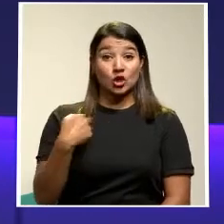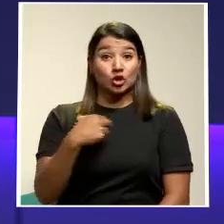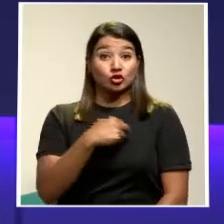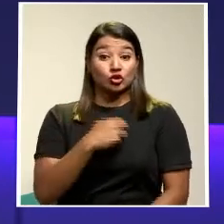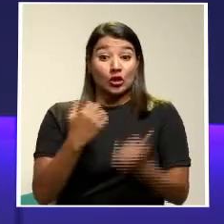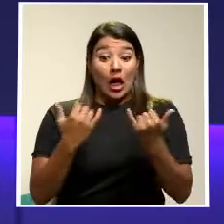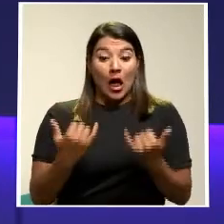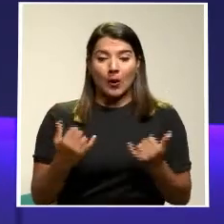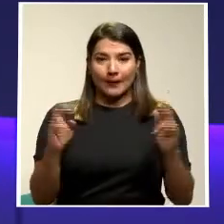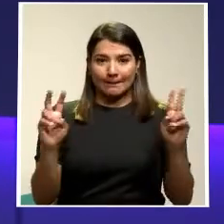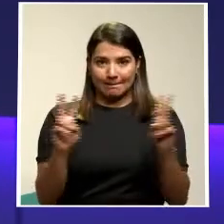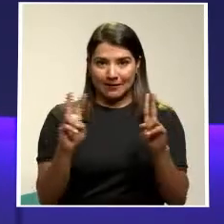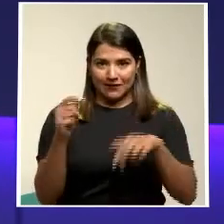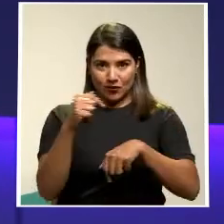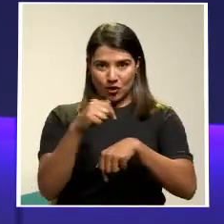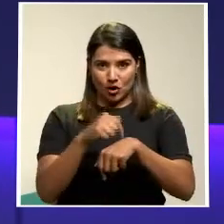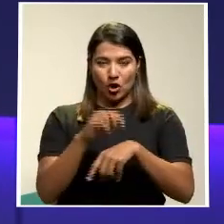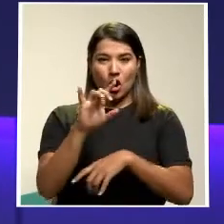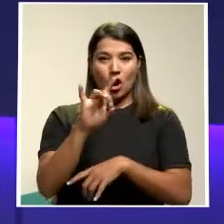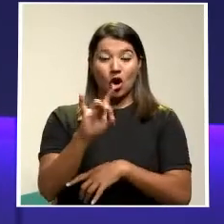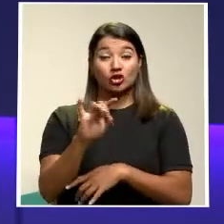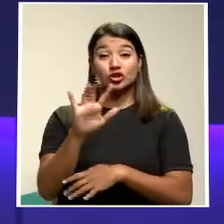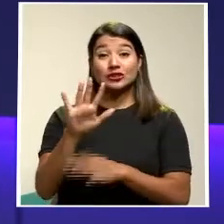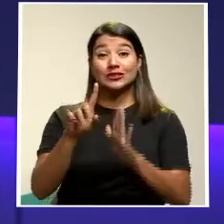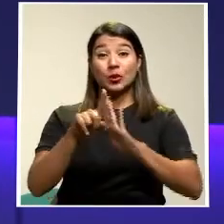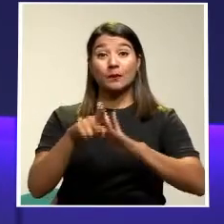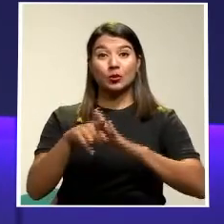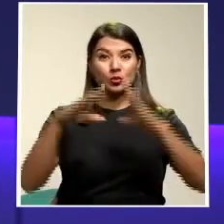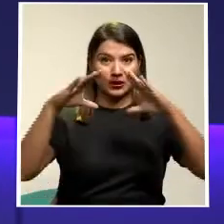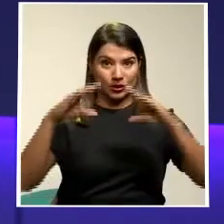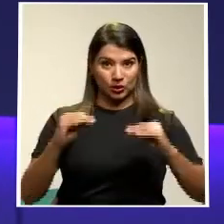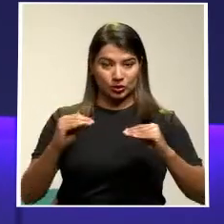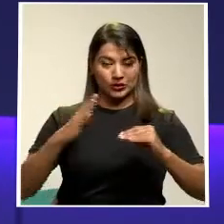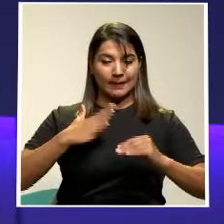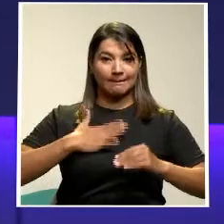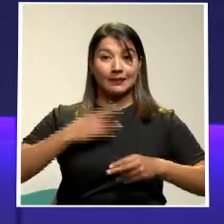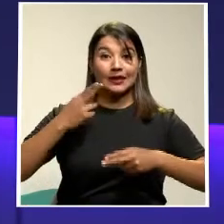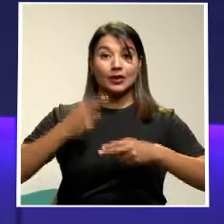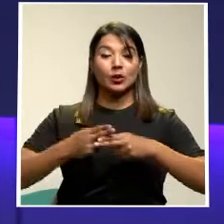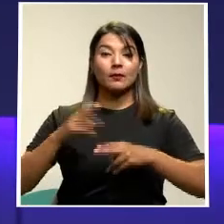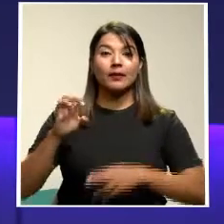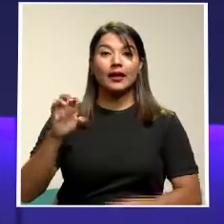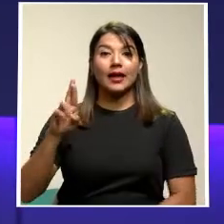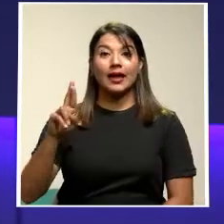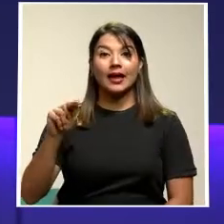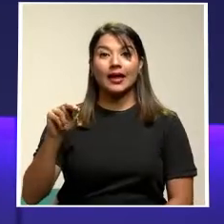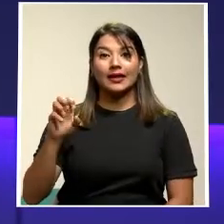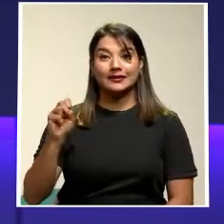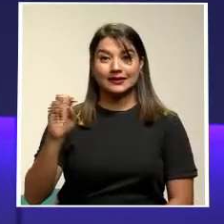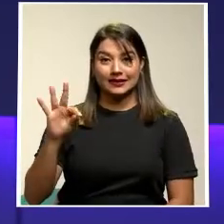en vivo a las 8 de la noche con 5 minutos, soy Ernesto Rivera